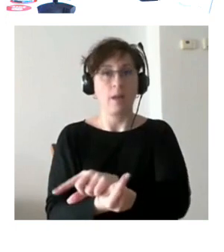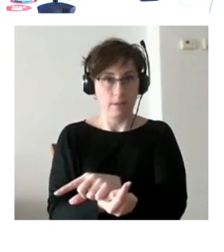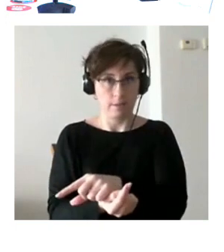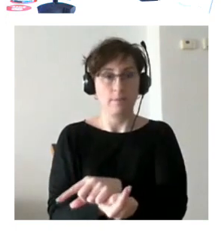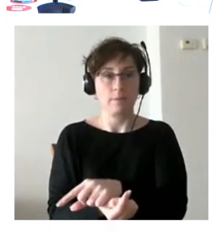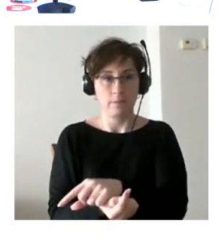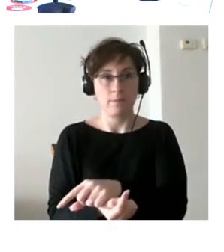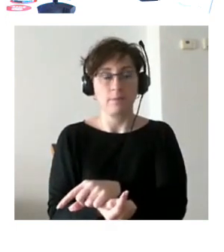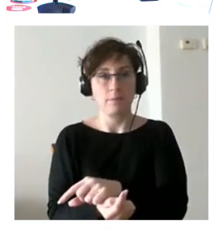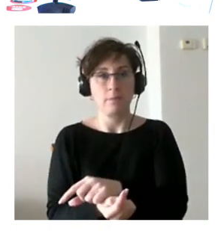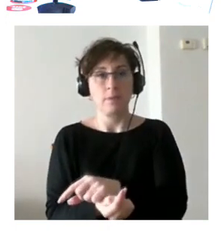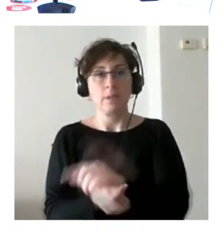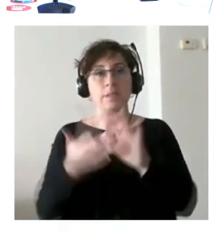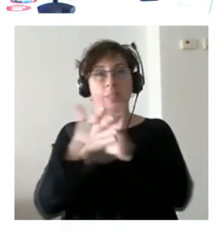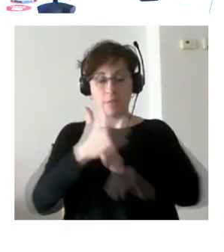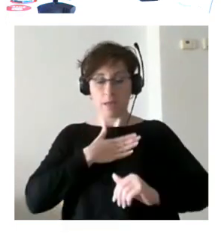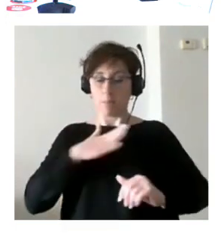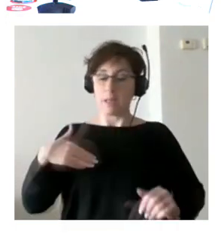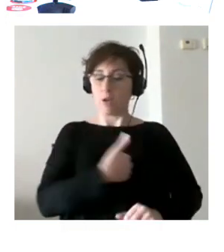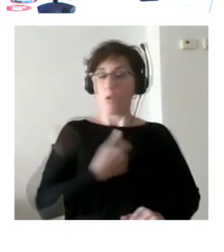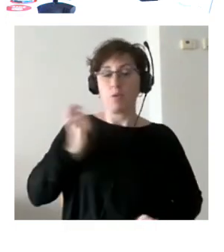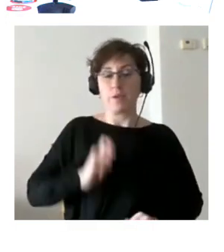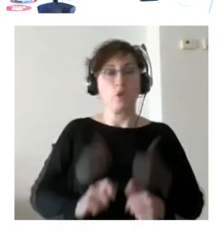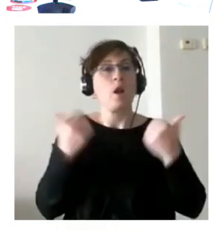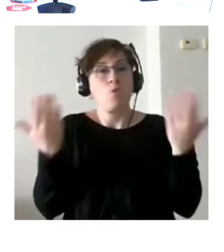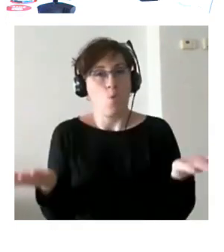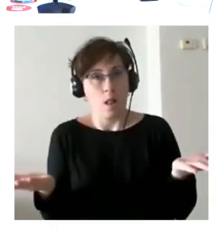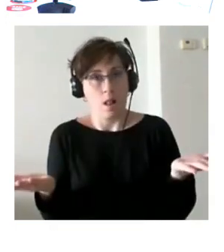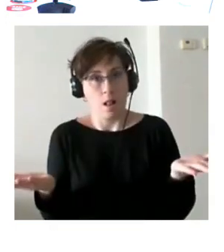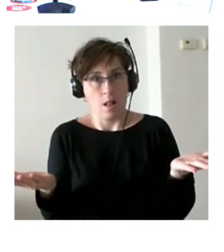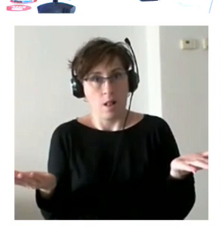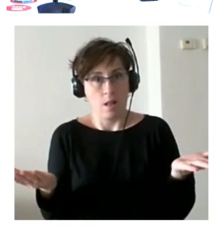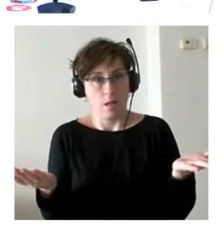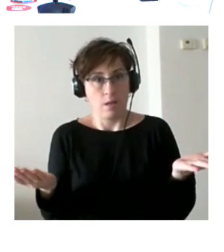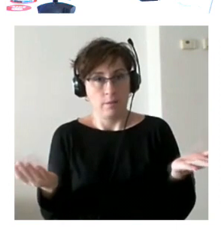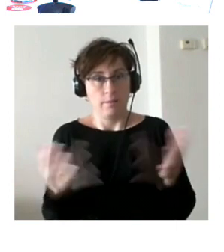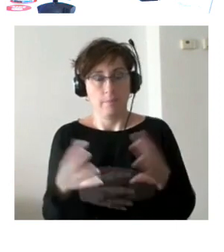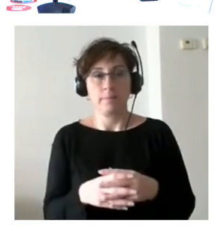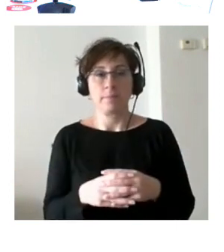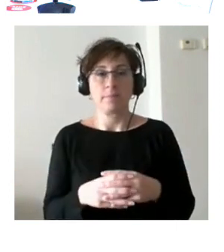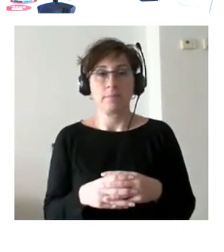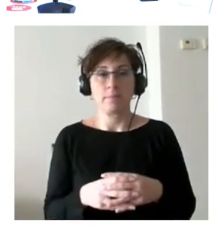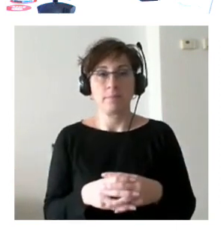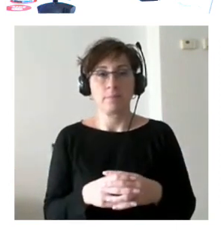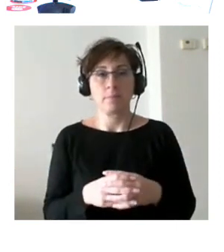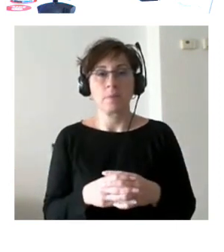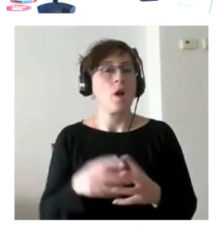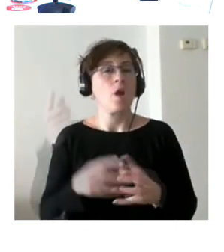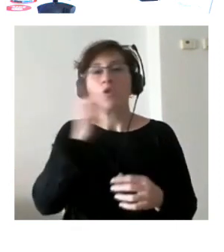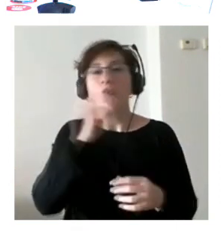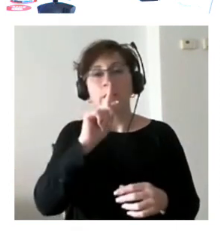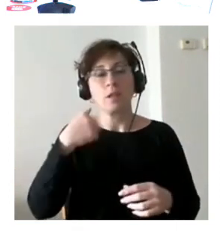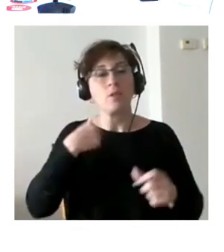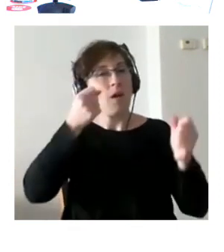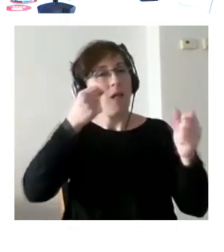ver en cuál es nuestro rol como profesional nuestro rol como profesional no va a ser tanto el identificar esas necesidades de apoyo